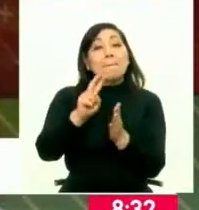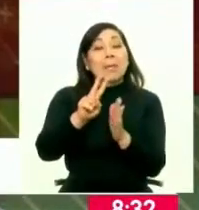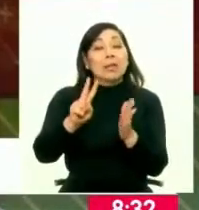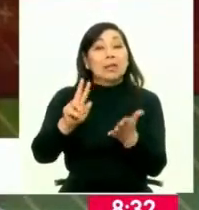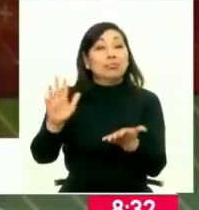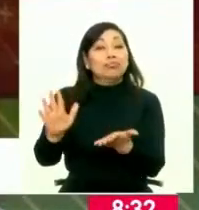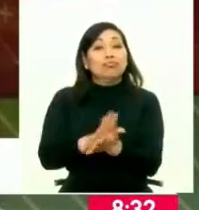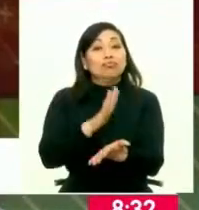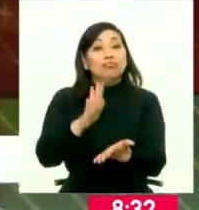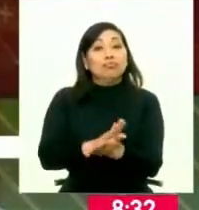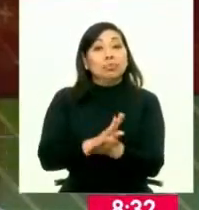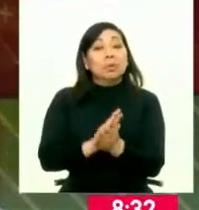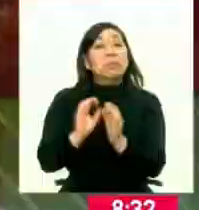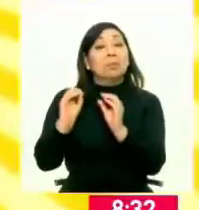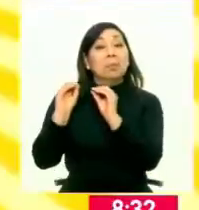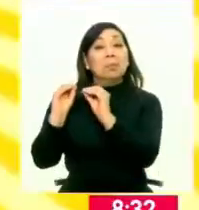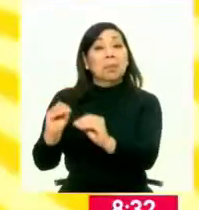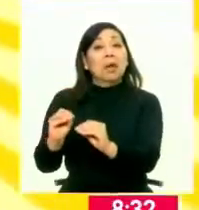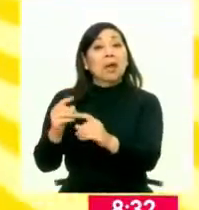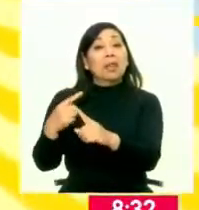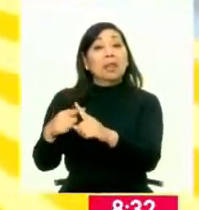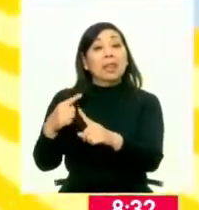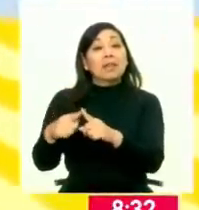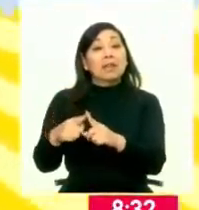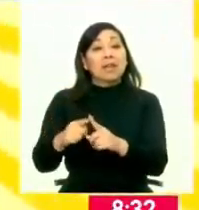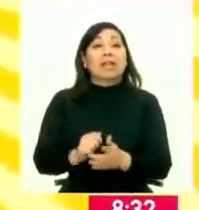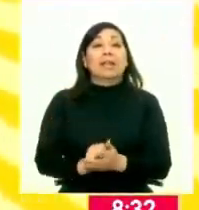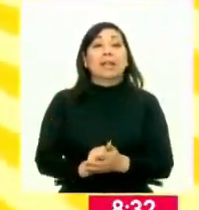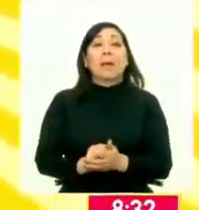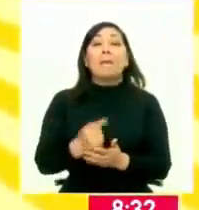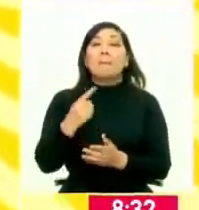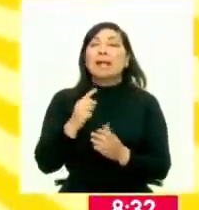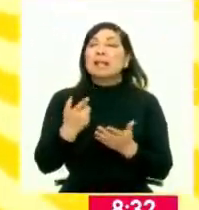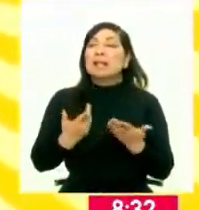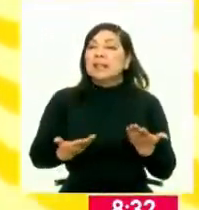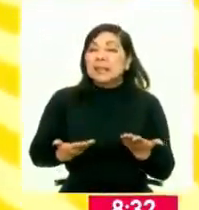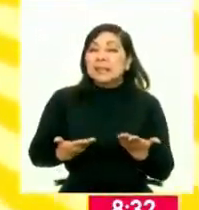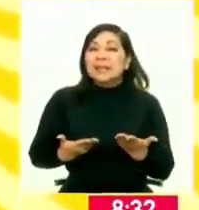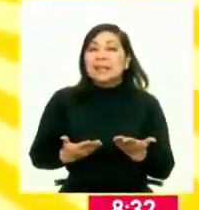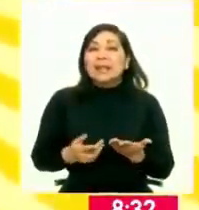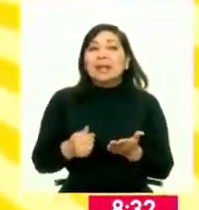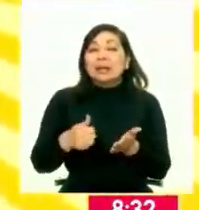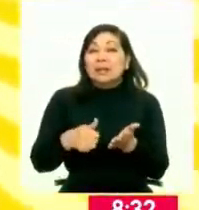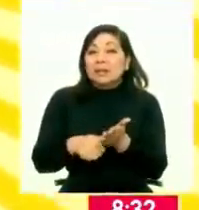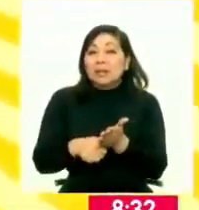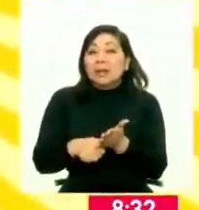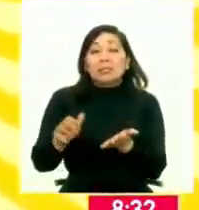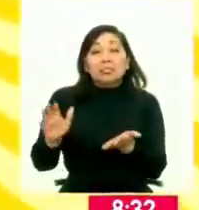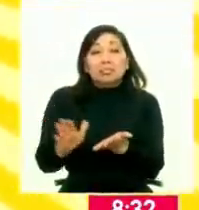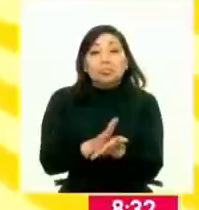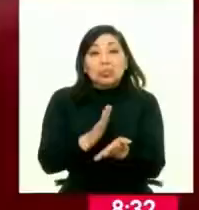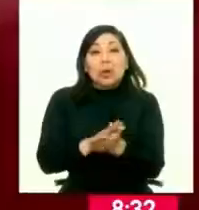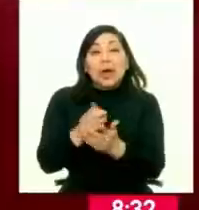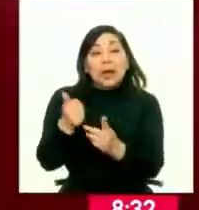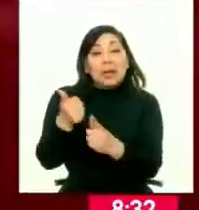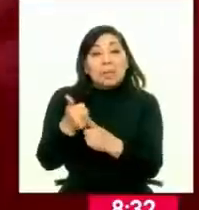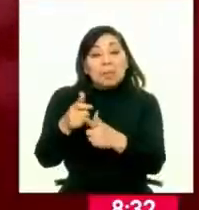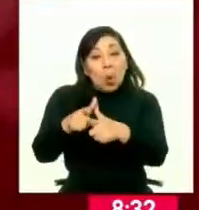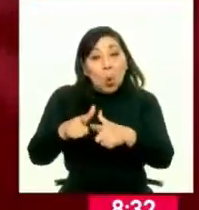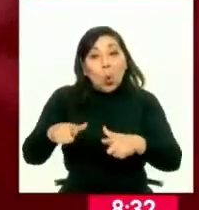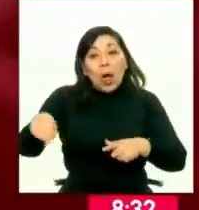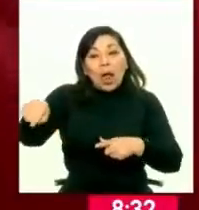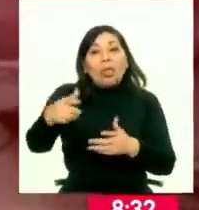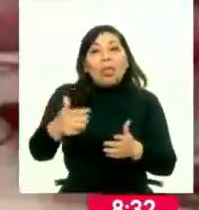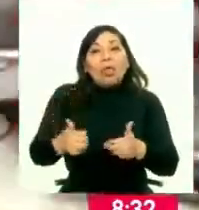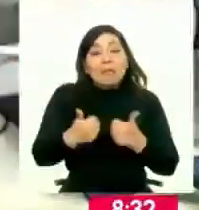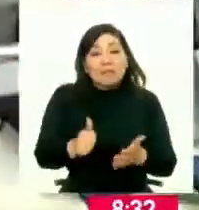impresoras y las estamos colocando en distintos puntos del país para que el DNI se pueda imprimir en el mismo lugar, en la misma